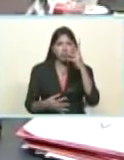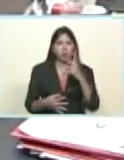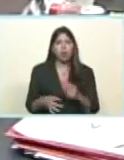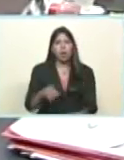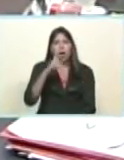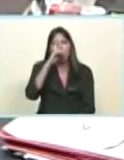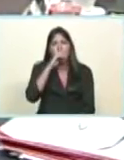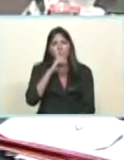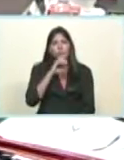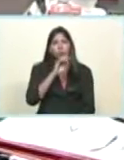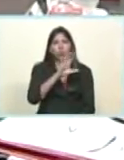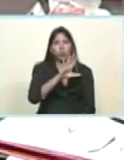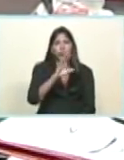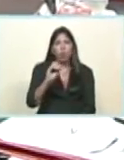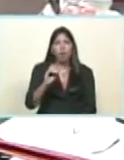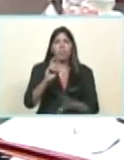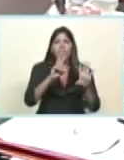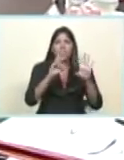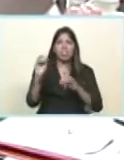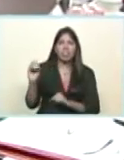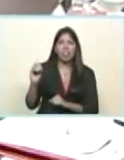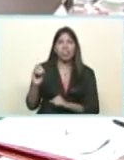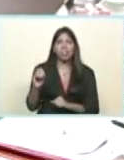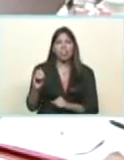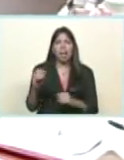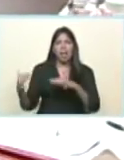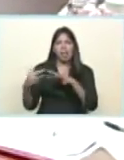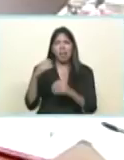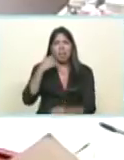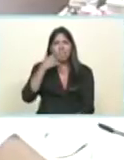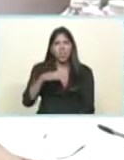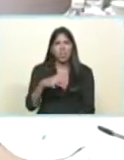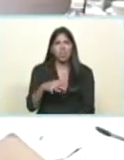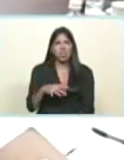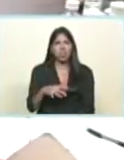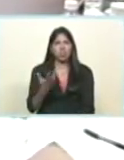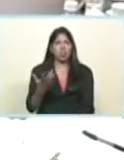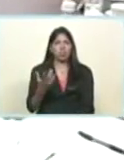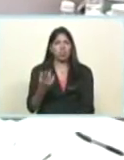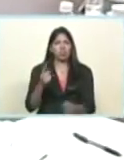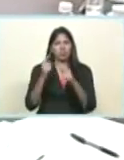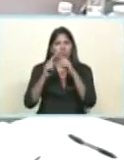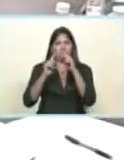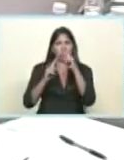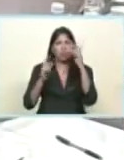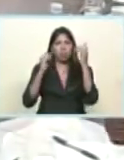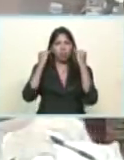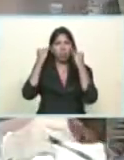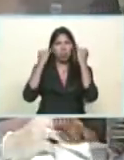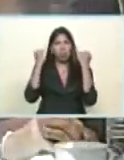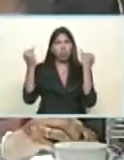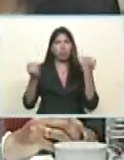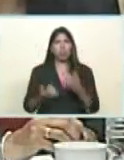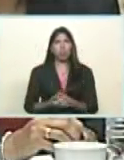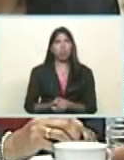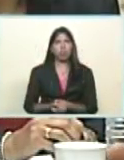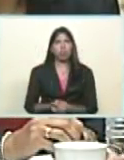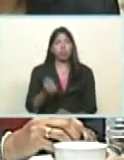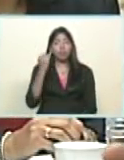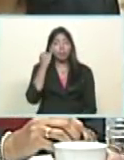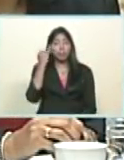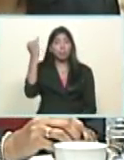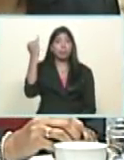años 50, 60, 70. Sus acusaciones ideologizantes tienen una